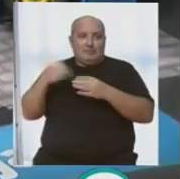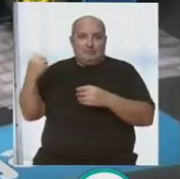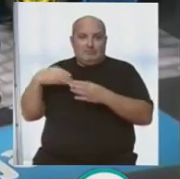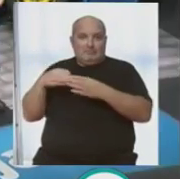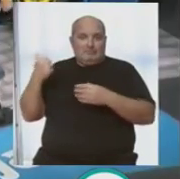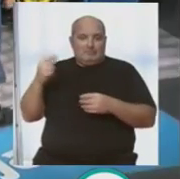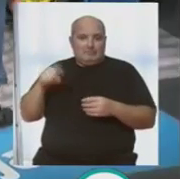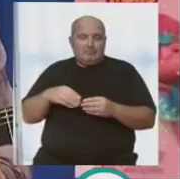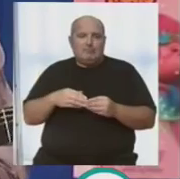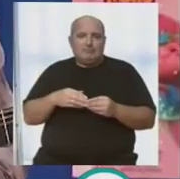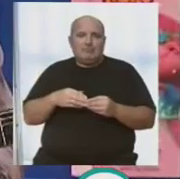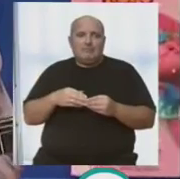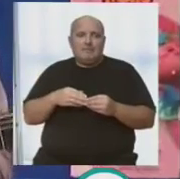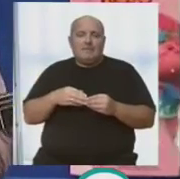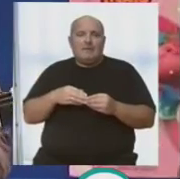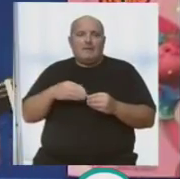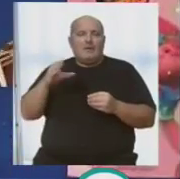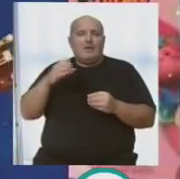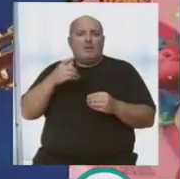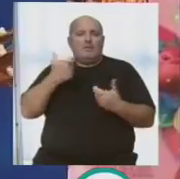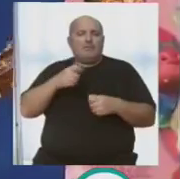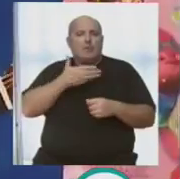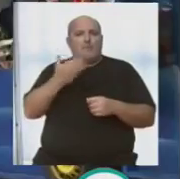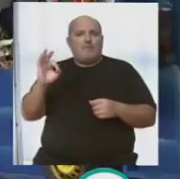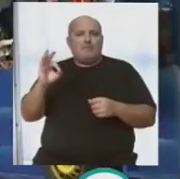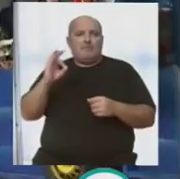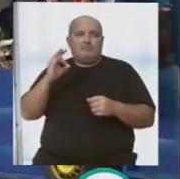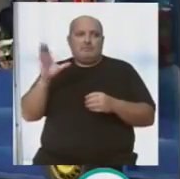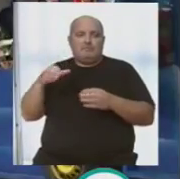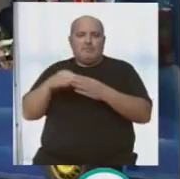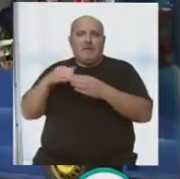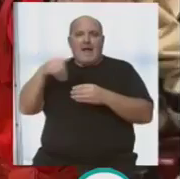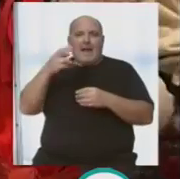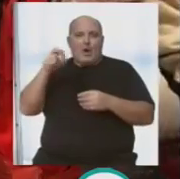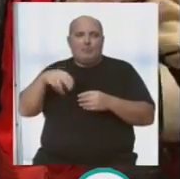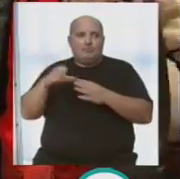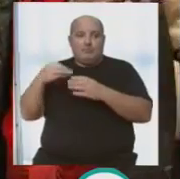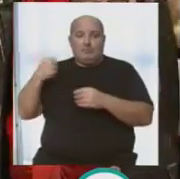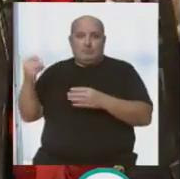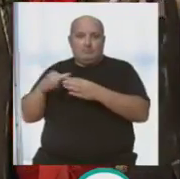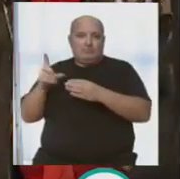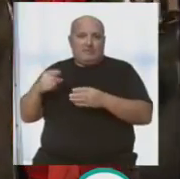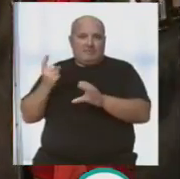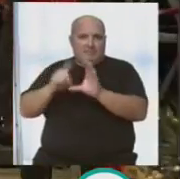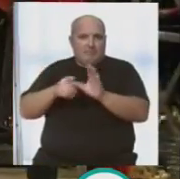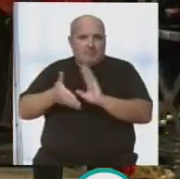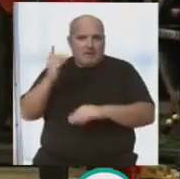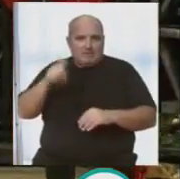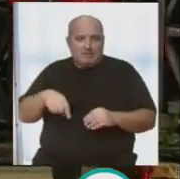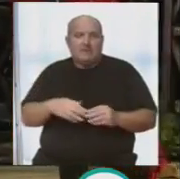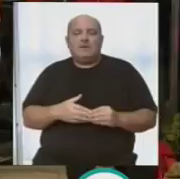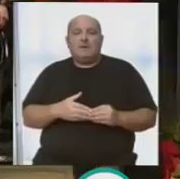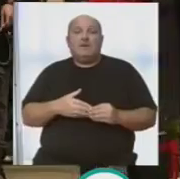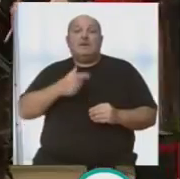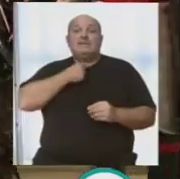y con la minúscula comando Caletti. Va la comparsa de los mafiosos, Juan Carlos Aragón, con nuestro gran amigo Juan Carlos Aragón, y luego va